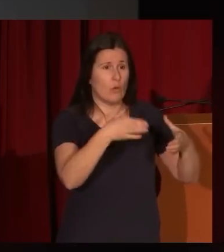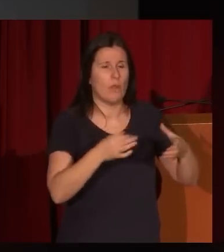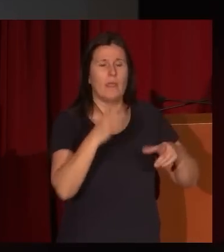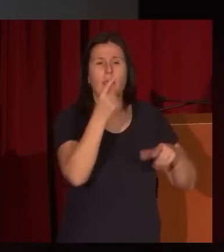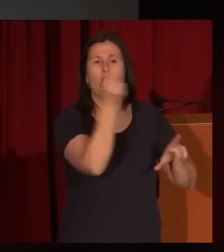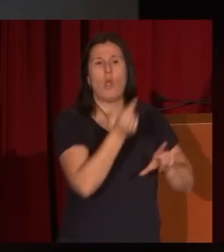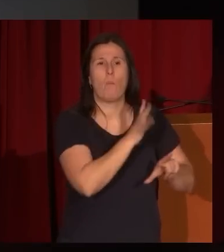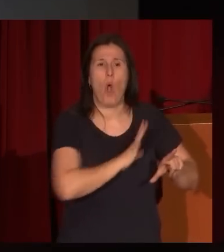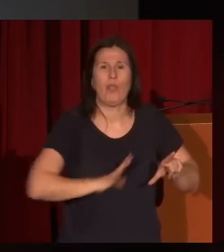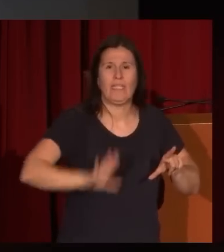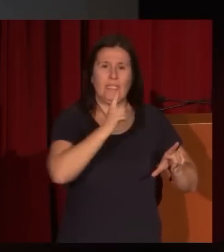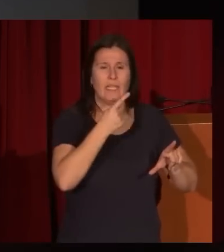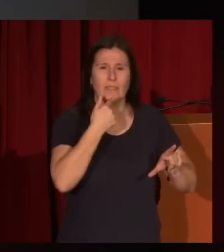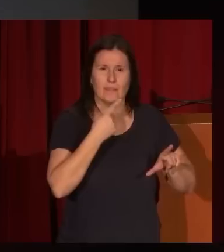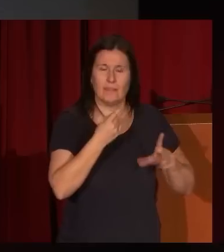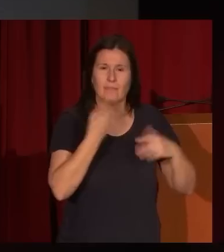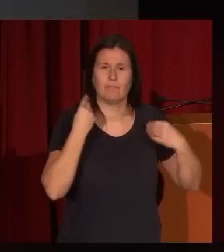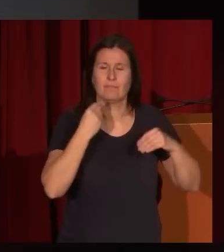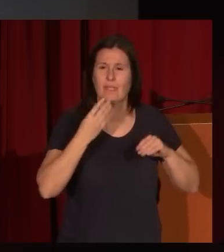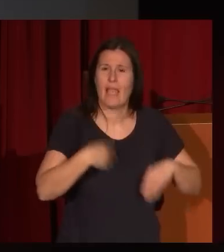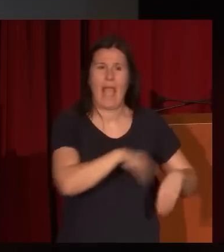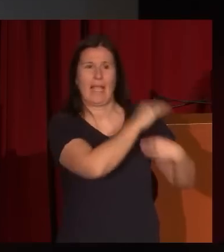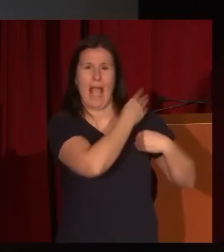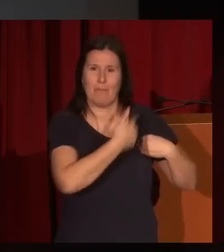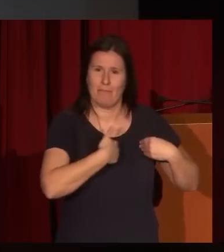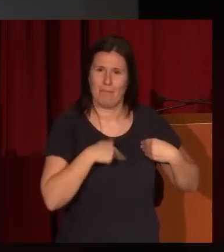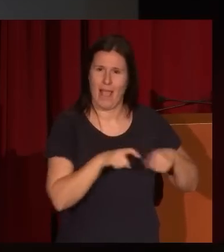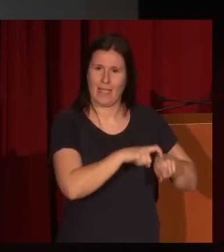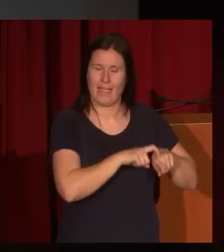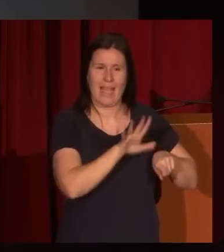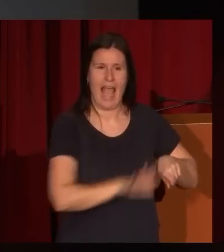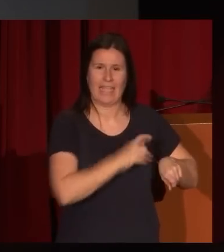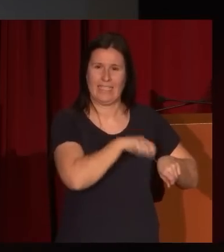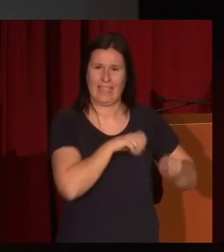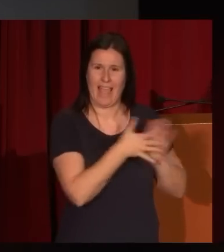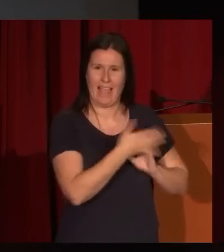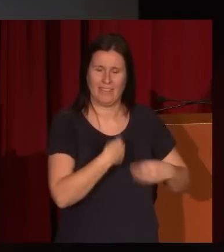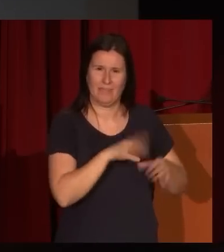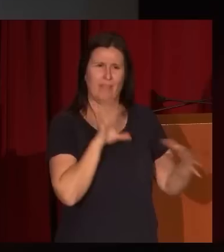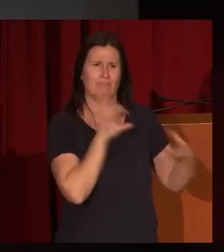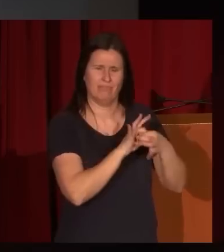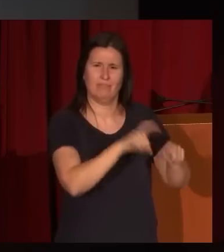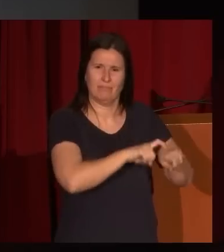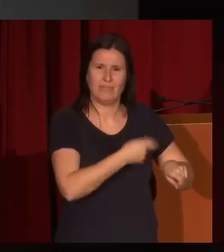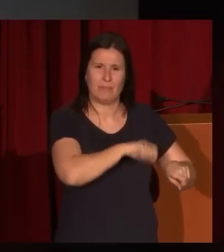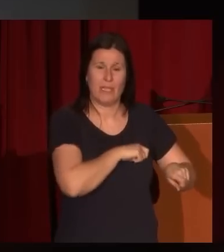bocetistas de capa castiza, se reivindica eso, los castizos, realmente los pintores, no los pintores amanerados